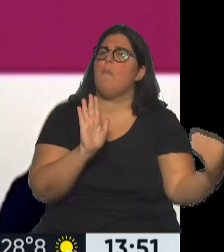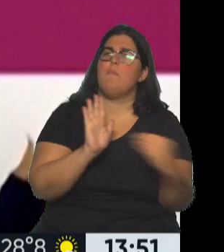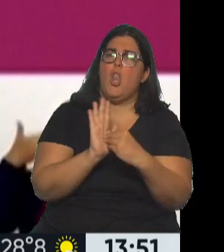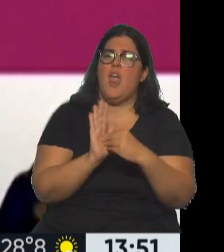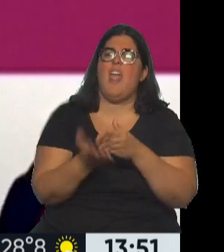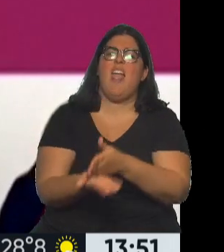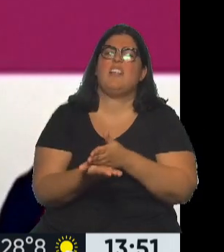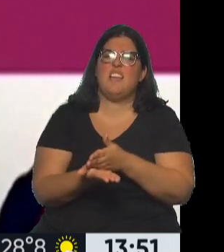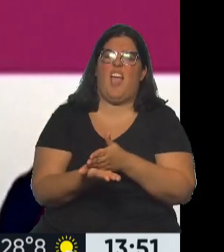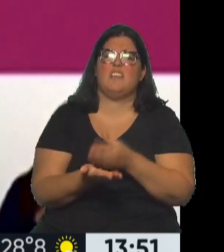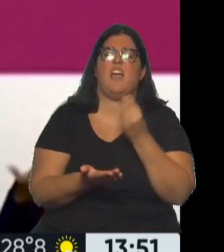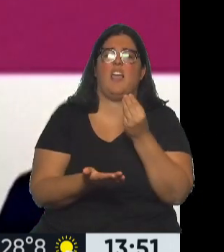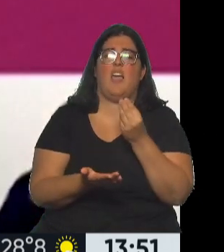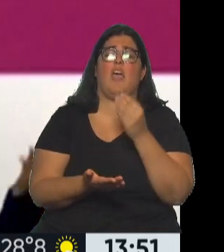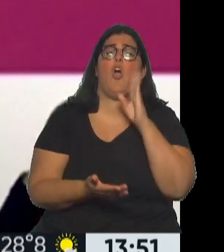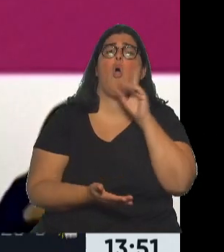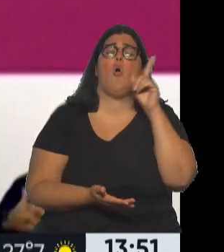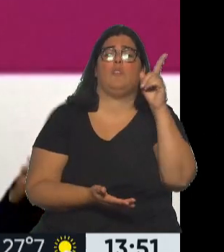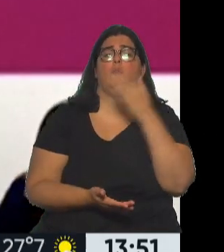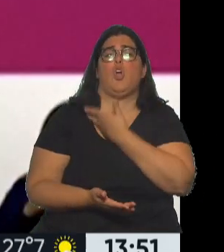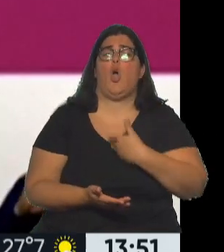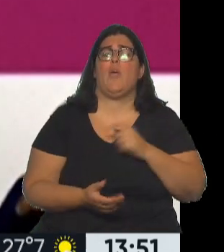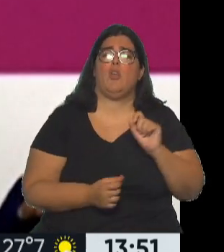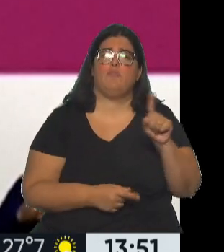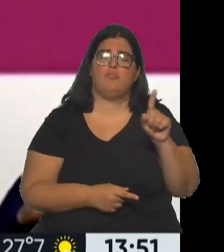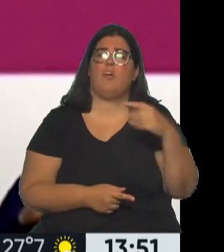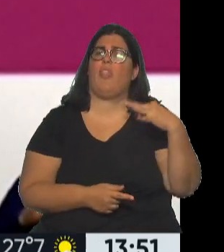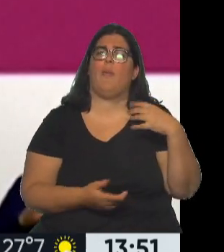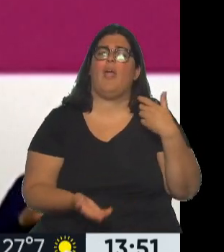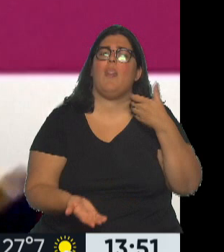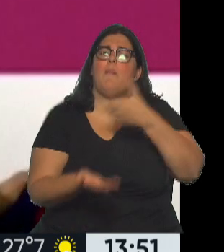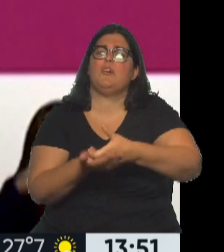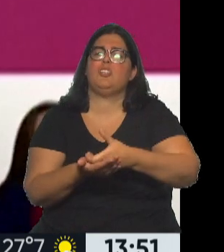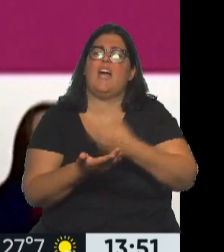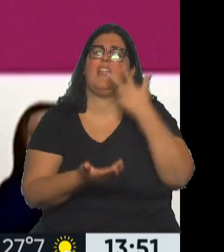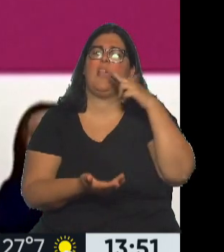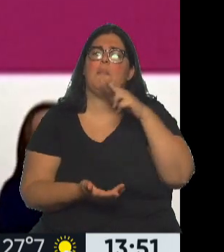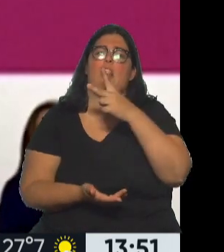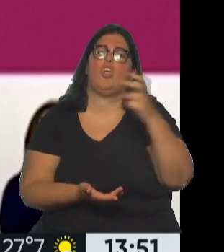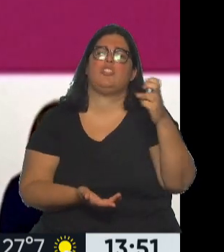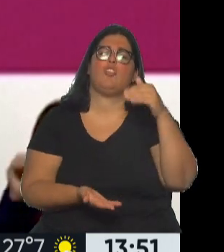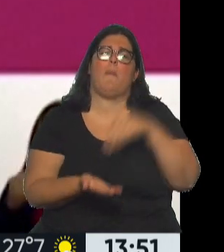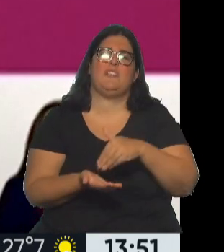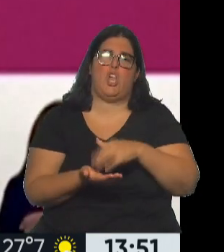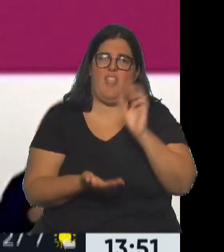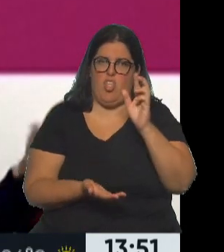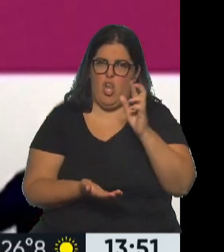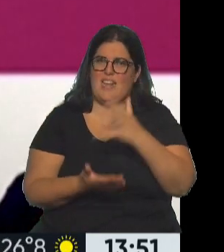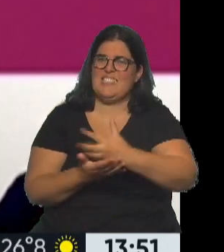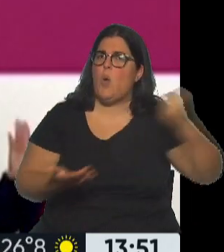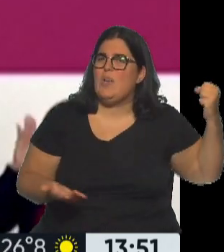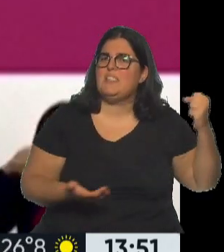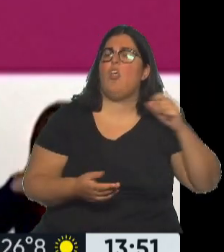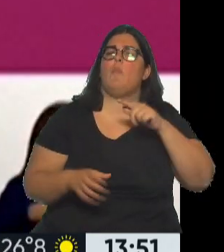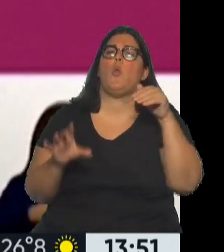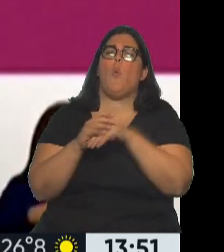de que el gobierno de Estados Unidos de Norteamérica deposite los 3.200 millones de dólares secuestrados en las